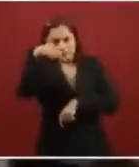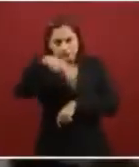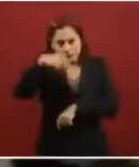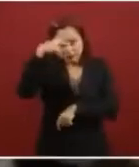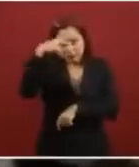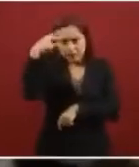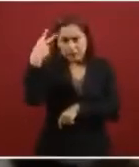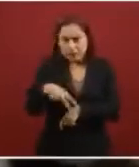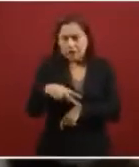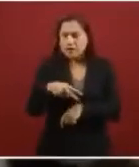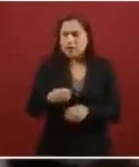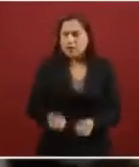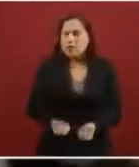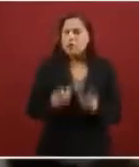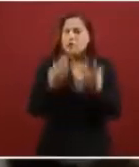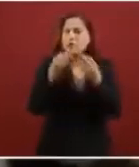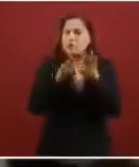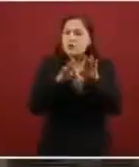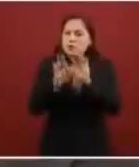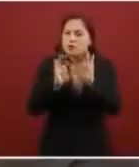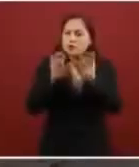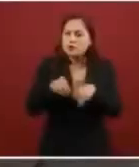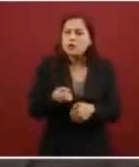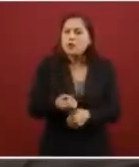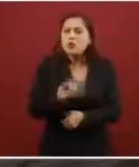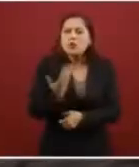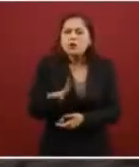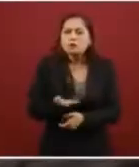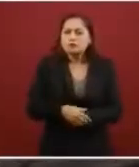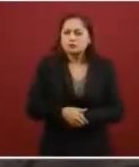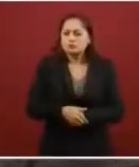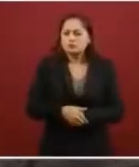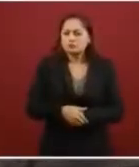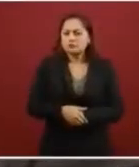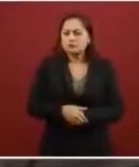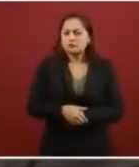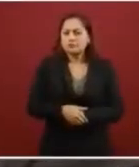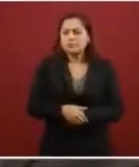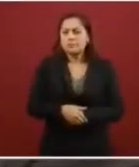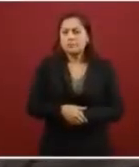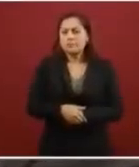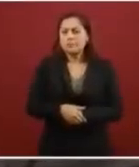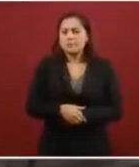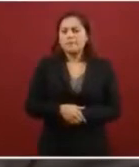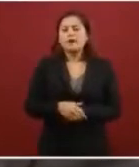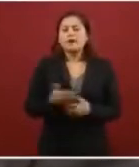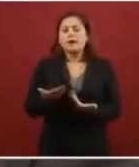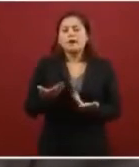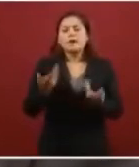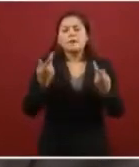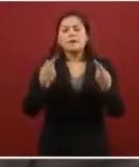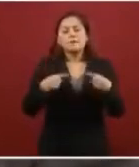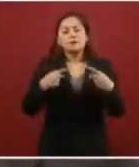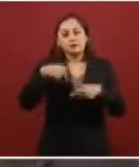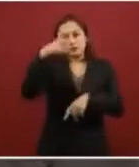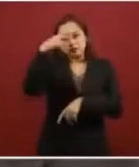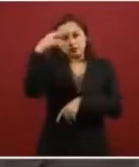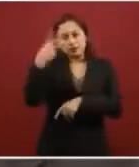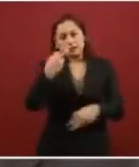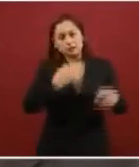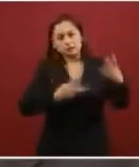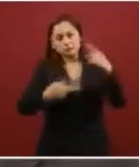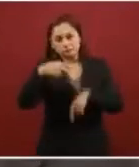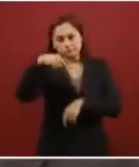desde Estados Unidos? Muchas gracias. Mira, con los repatriados mexicanos acabamos de poner sobre la mesa